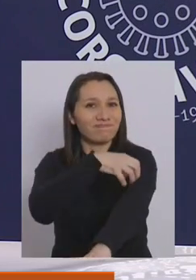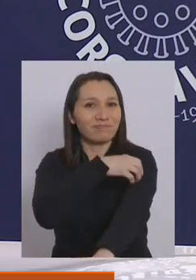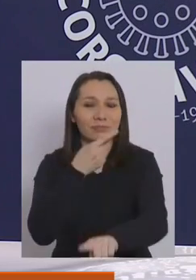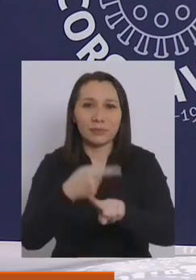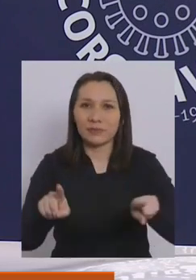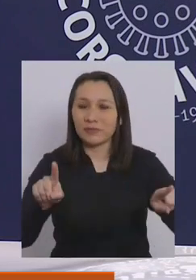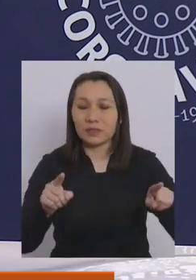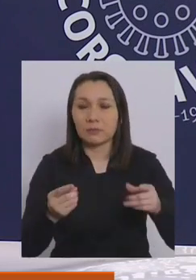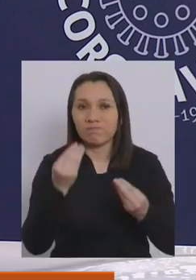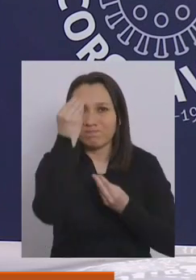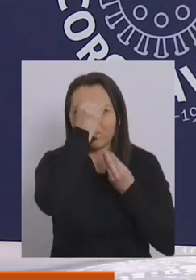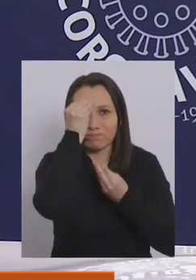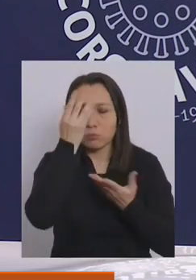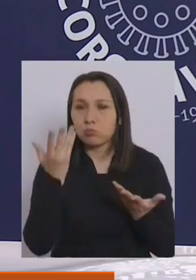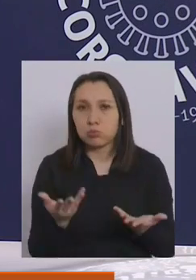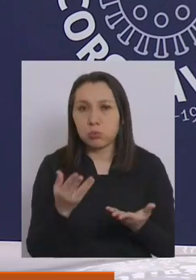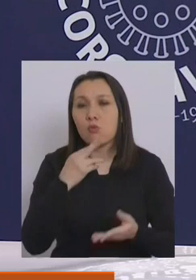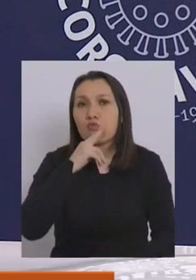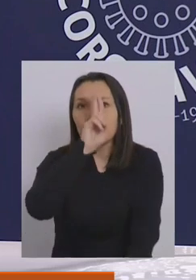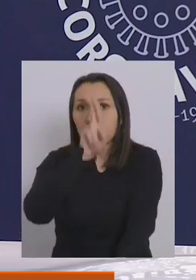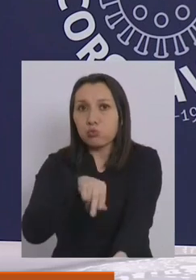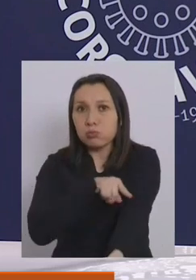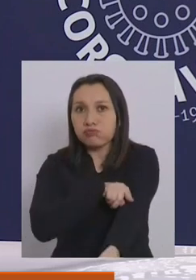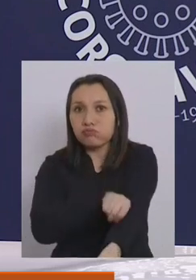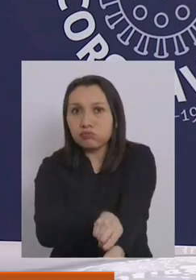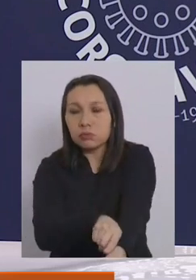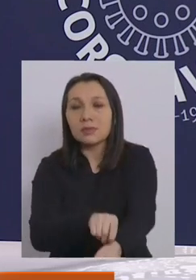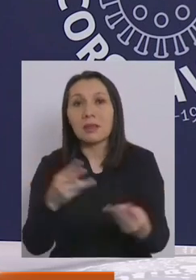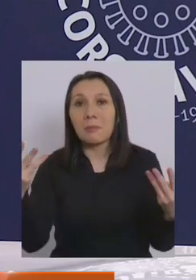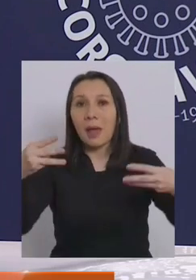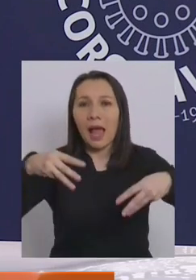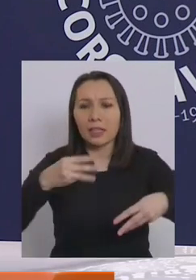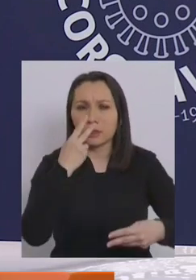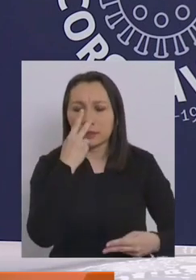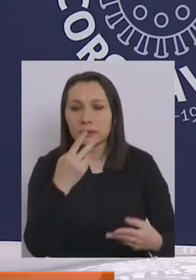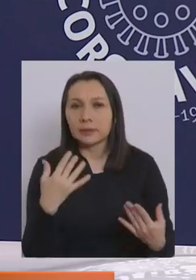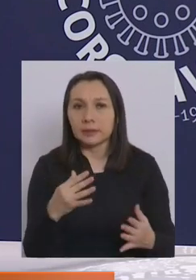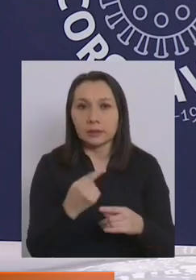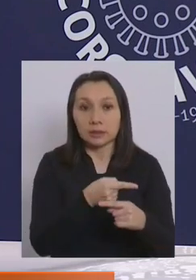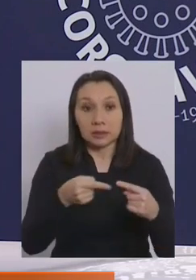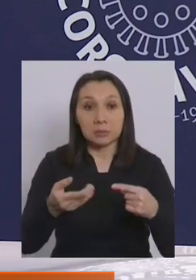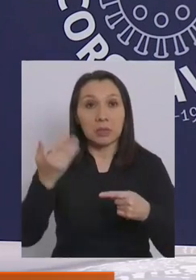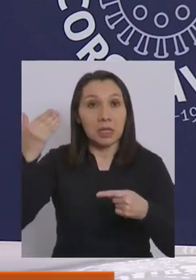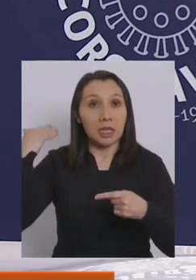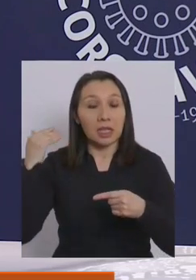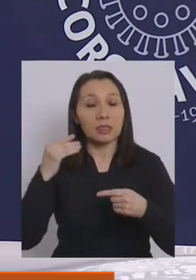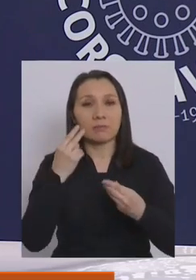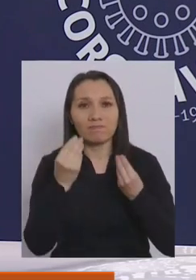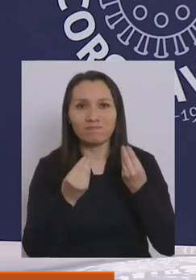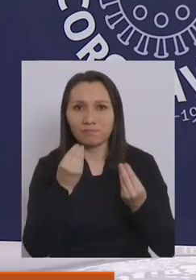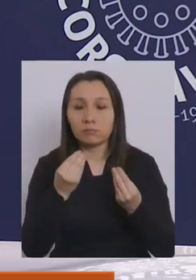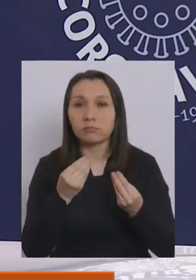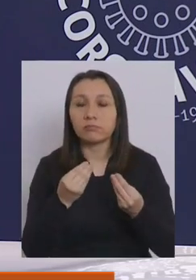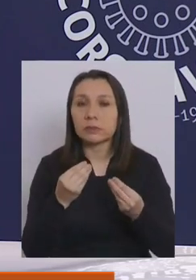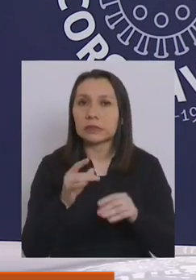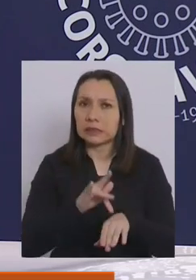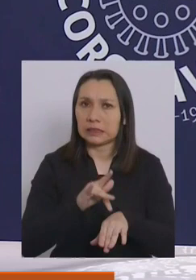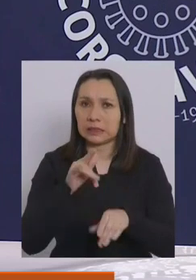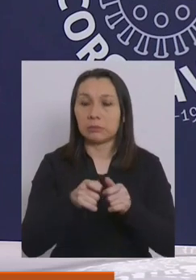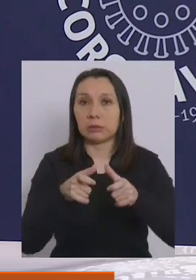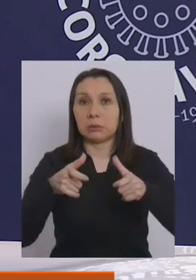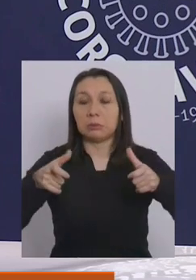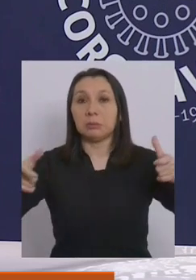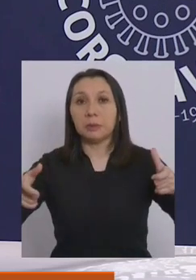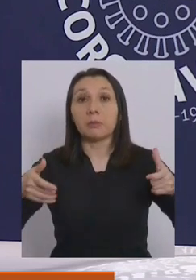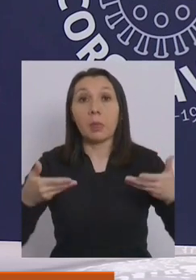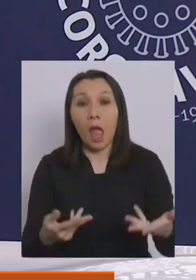Nos preocupan las regiones del sur, la región de Magallanes, que hace unas semanas atrás tuvo una situación bastante crítica.